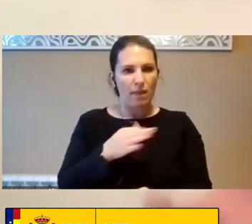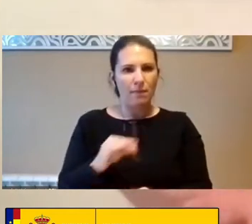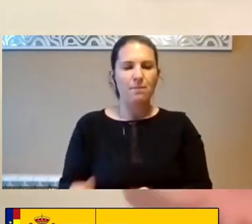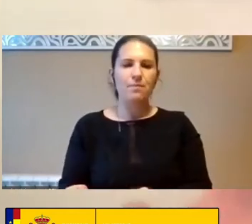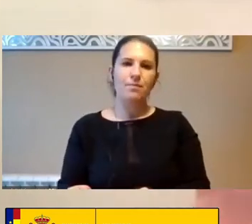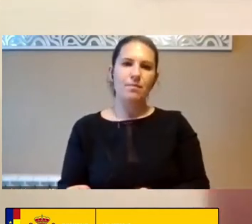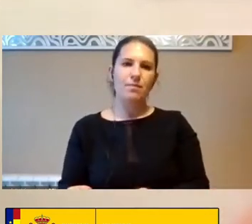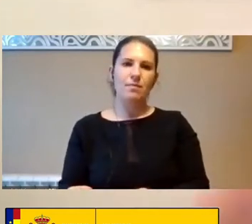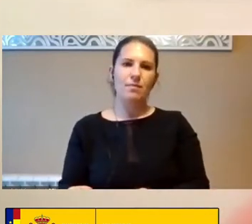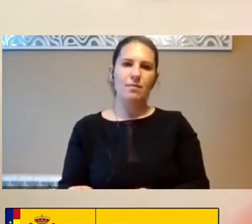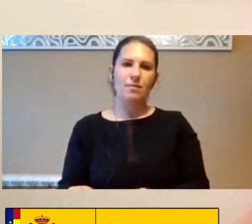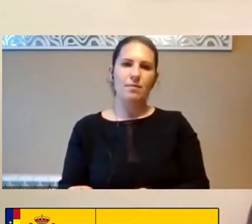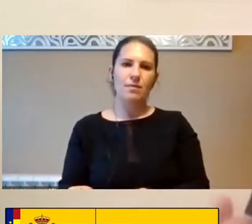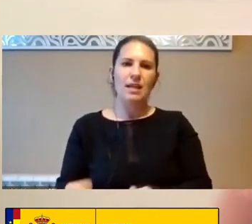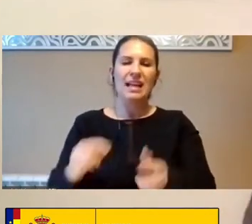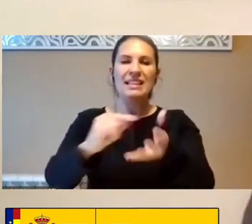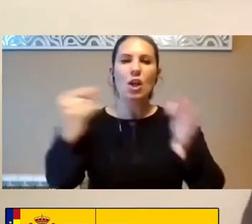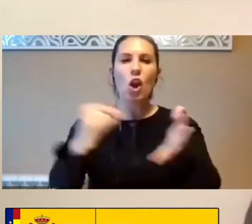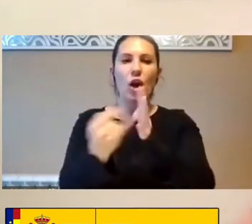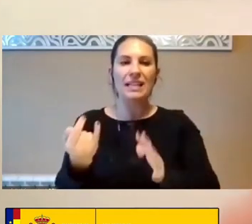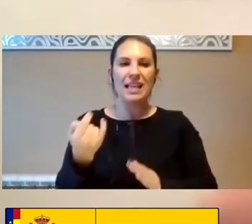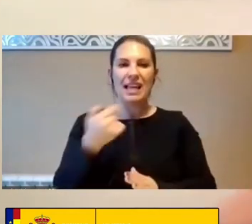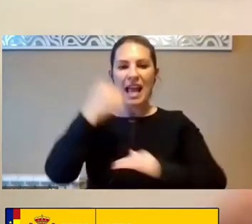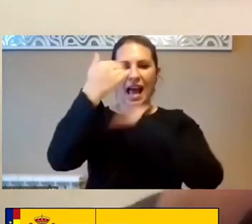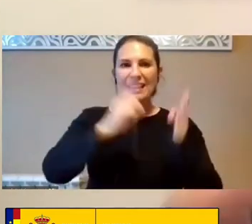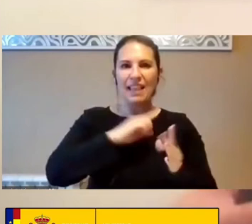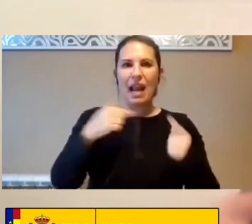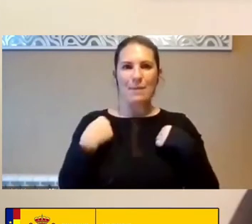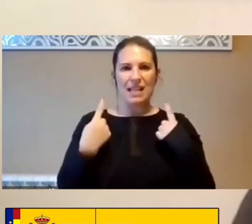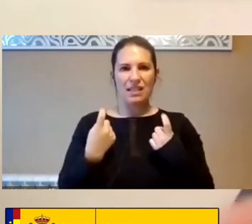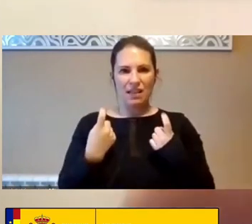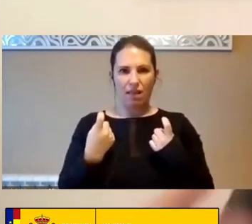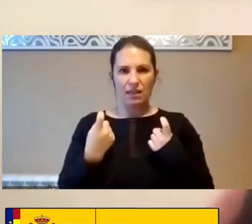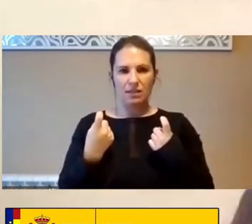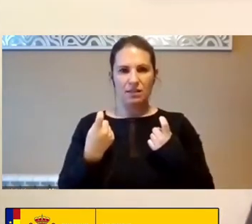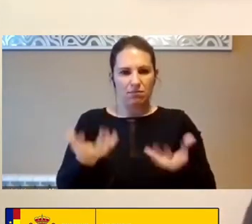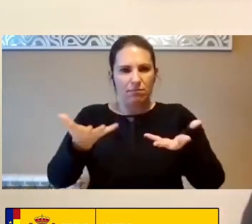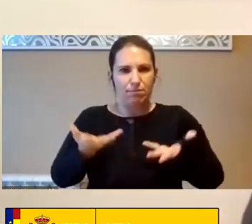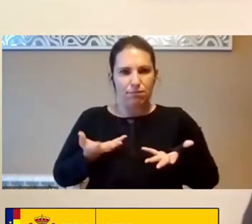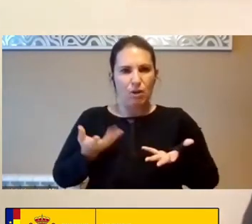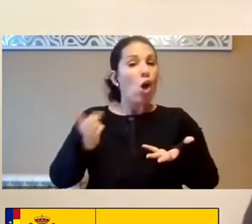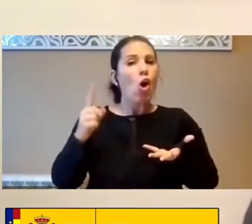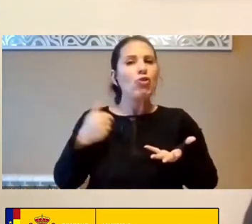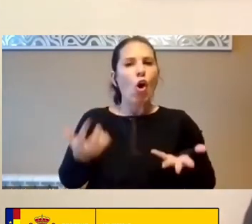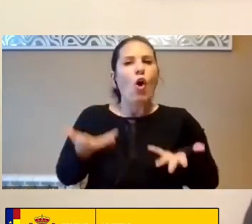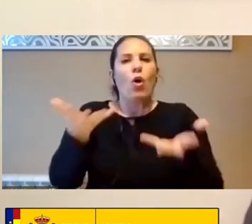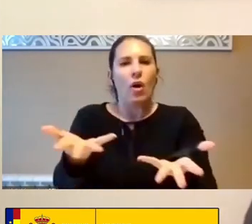Tecnologías Que Respondan A mis Necesidades Y las Sirvan En lugar De yo Servir A ellas Y